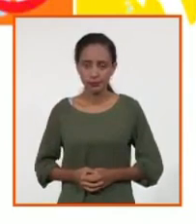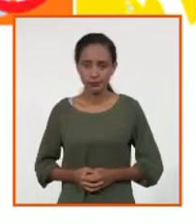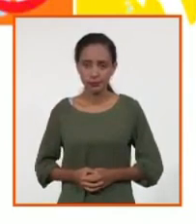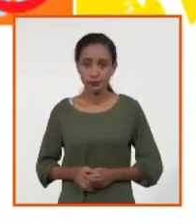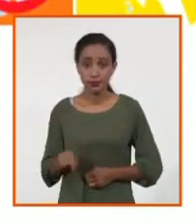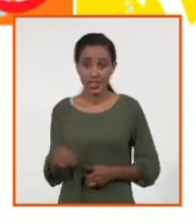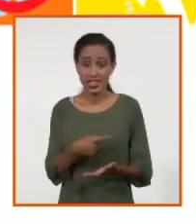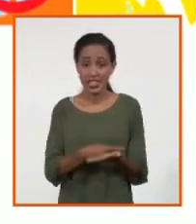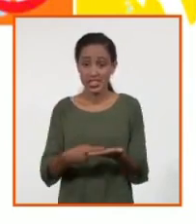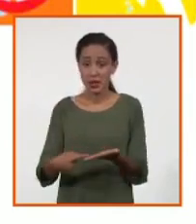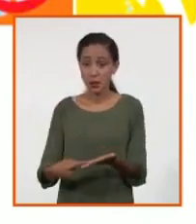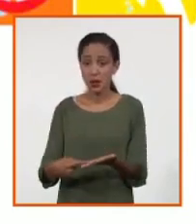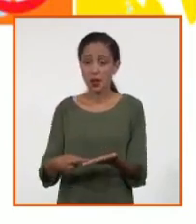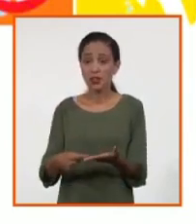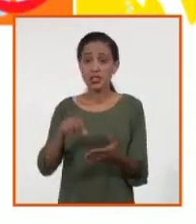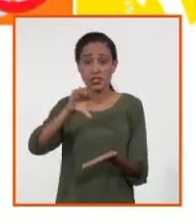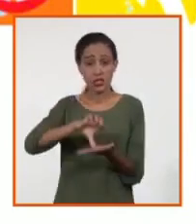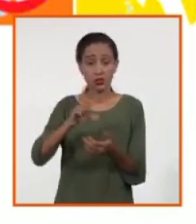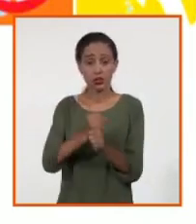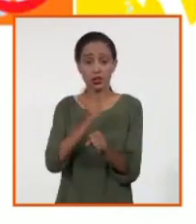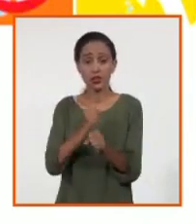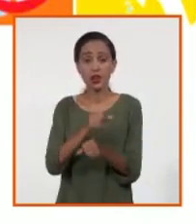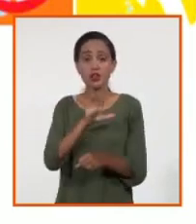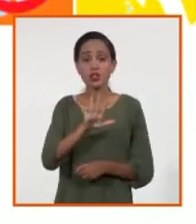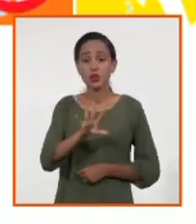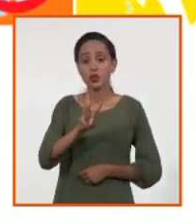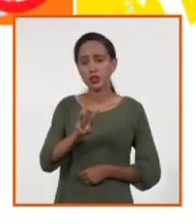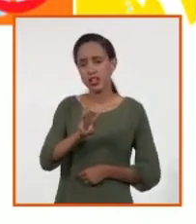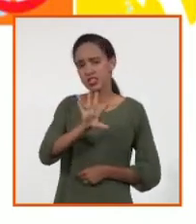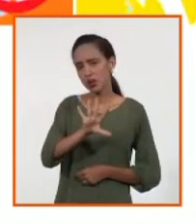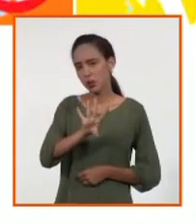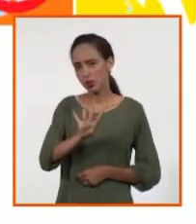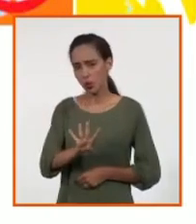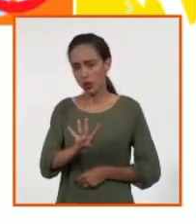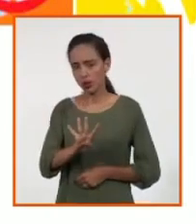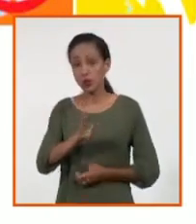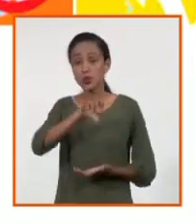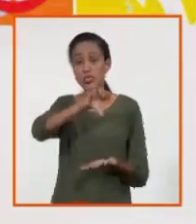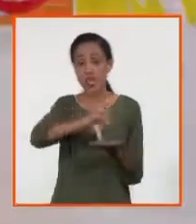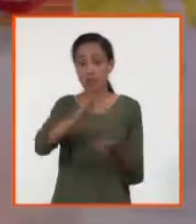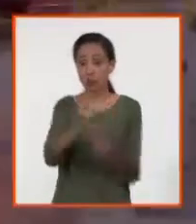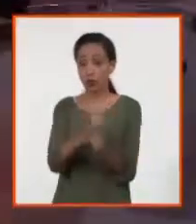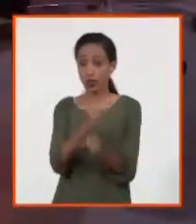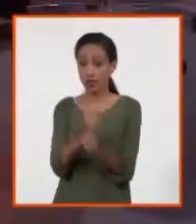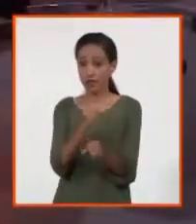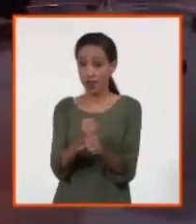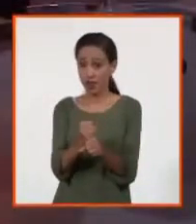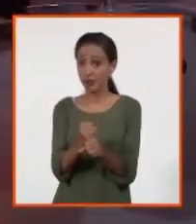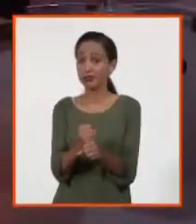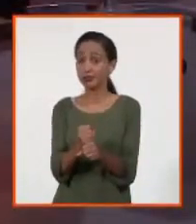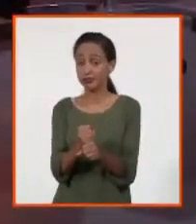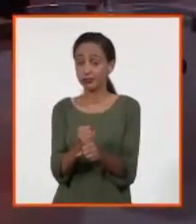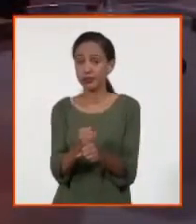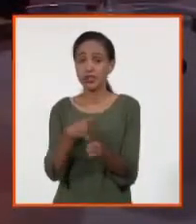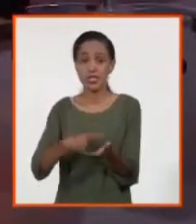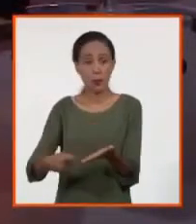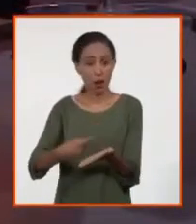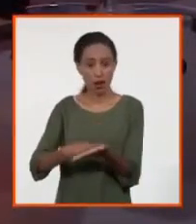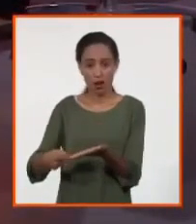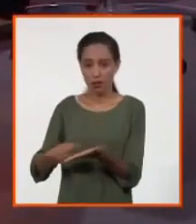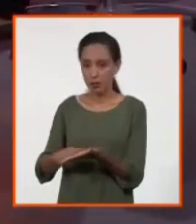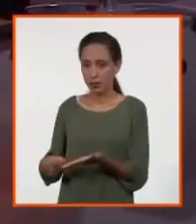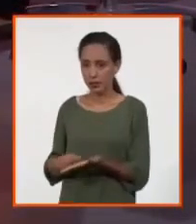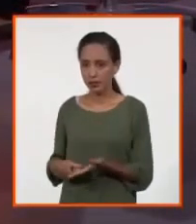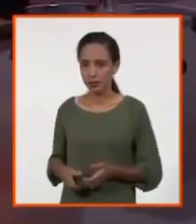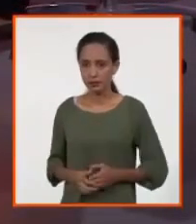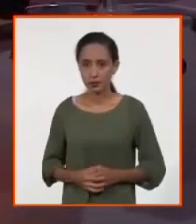semana es de alrededor de los 53, 54 centros de trabajo semanalmente. Si